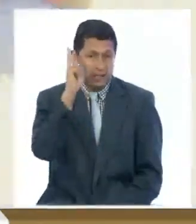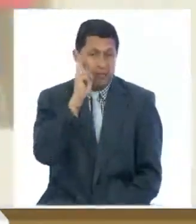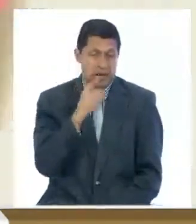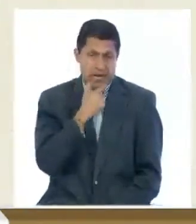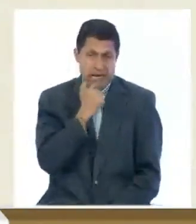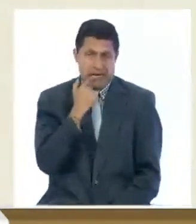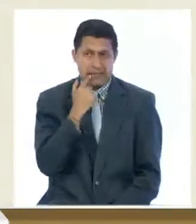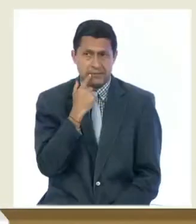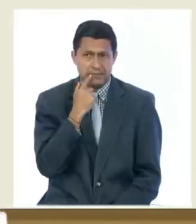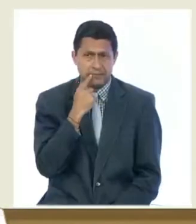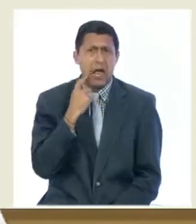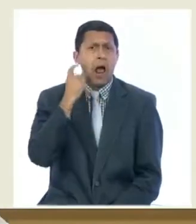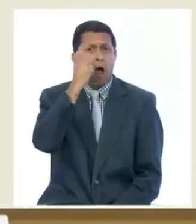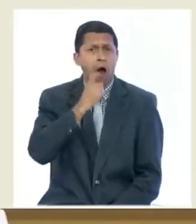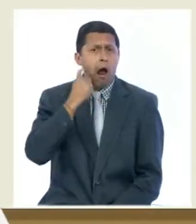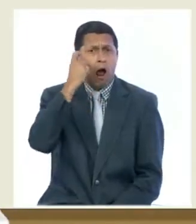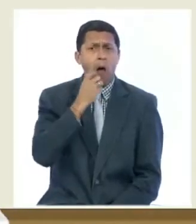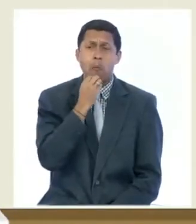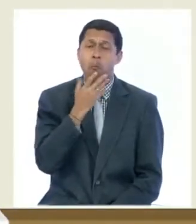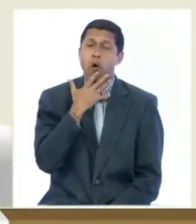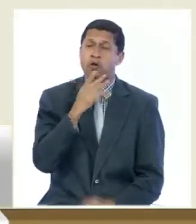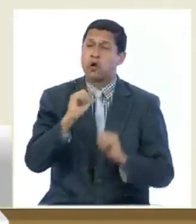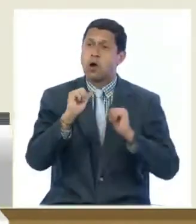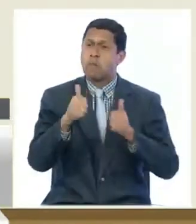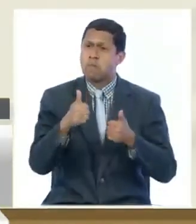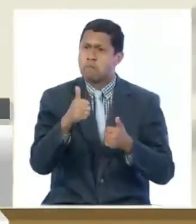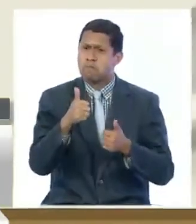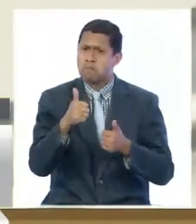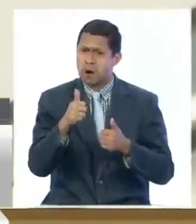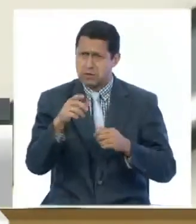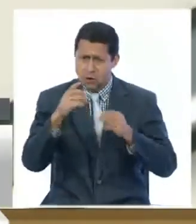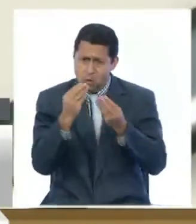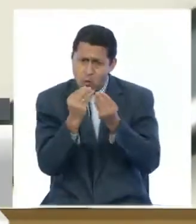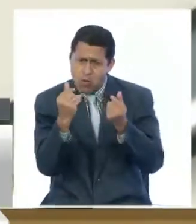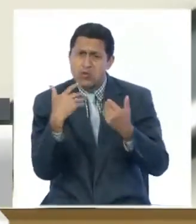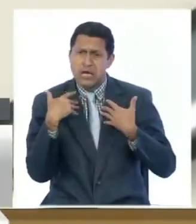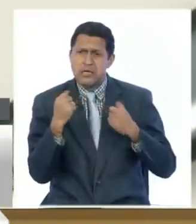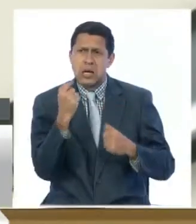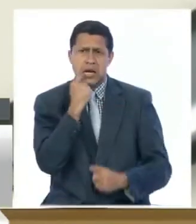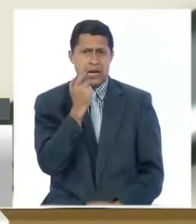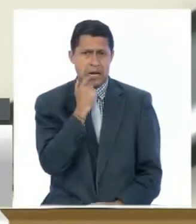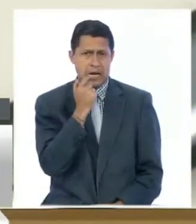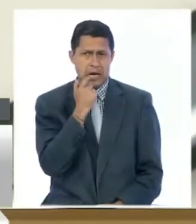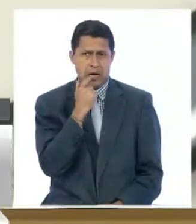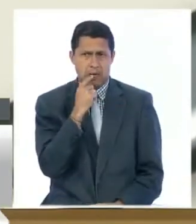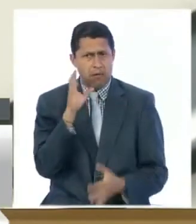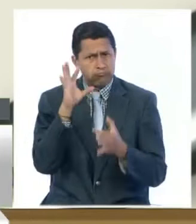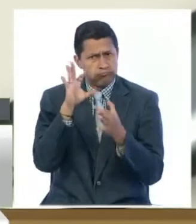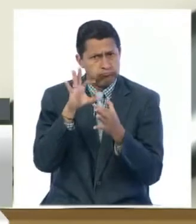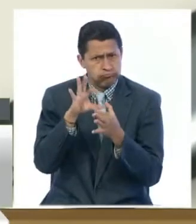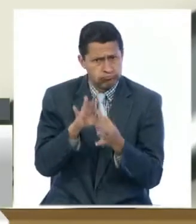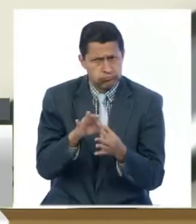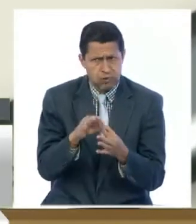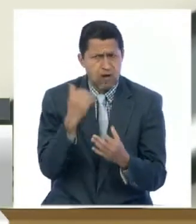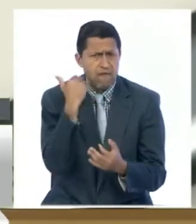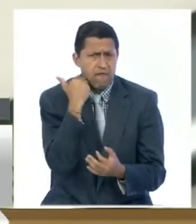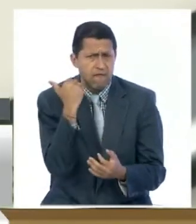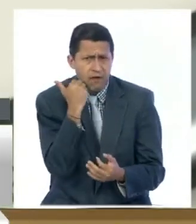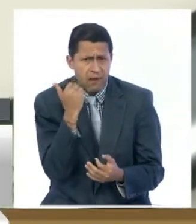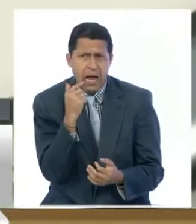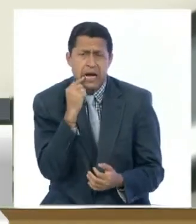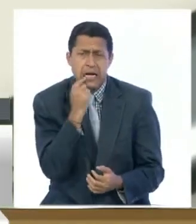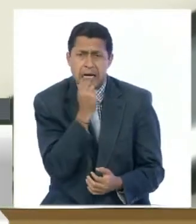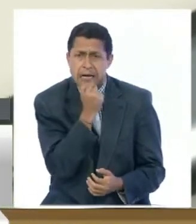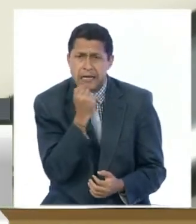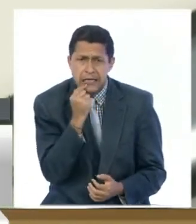La odontología cosmética inició resolviendo aspectos de salud bucal asociados a afecciones en las encías,